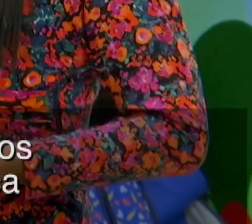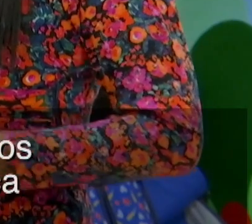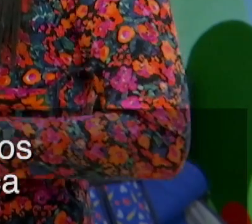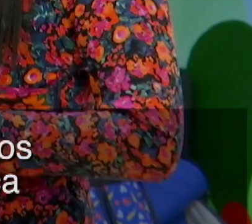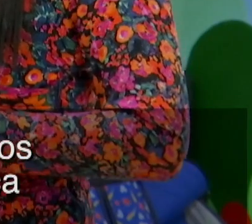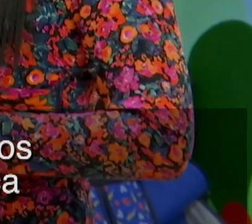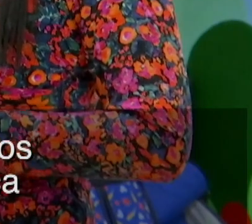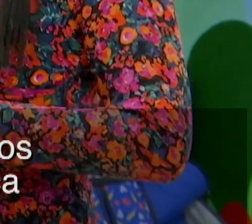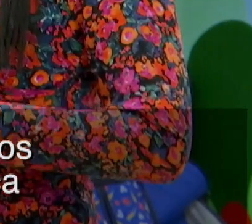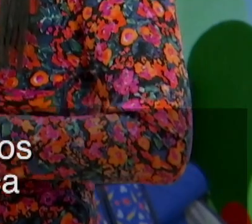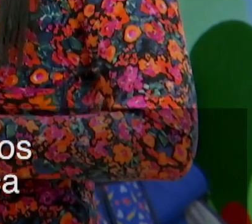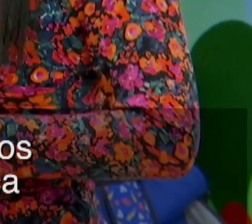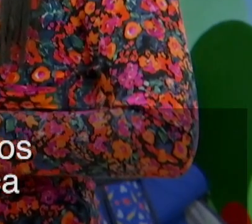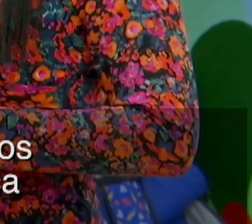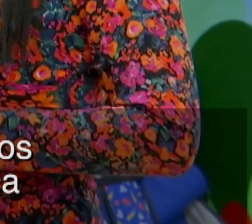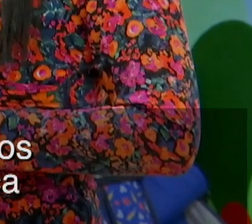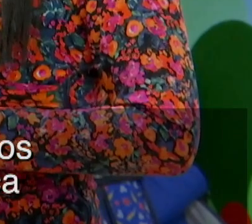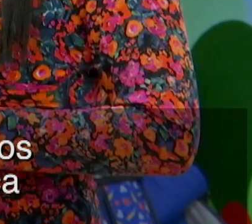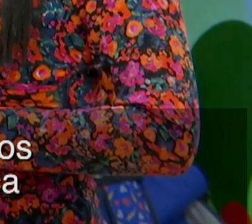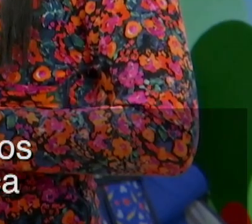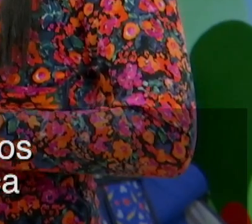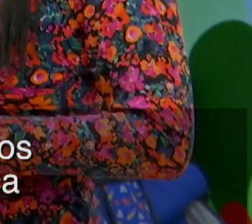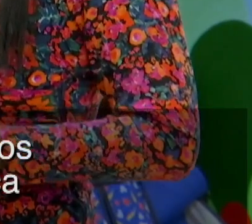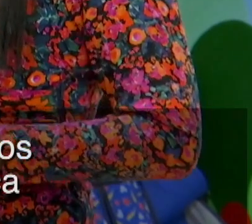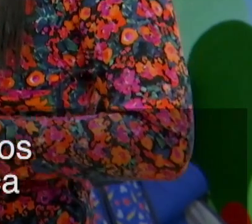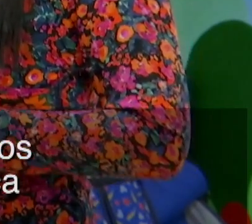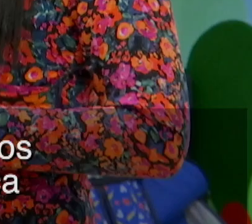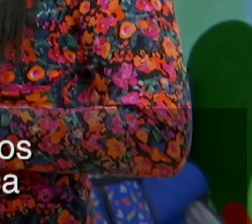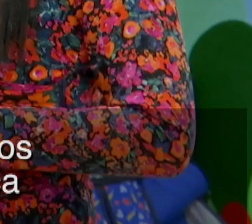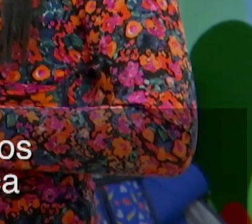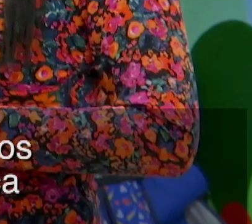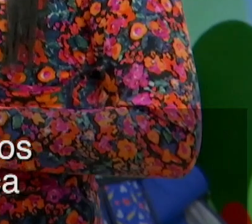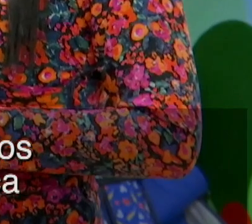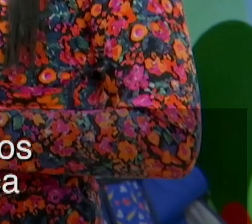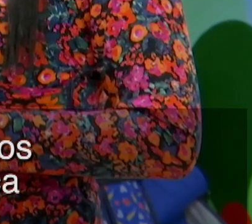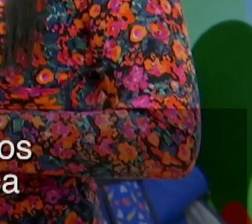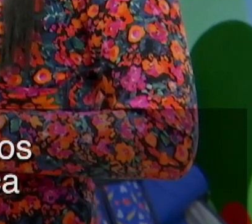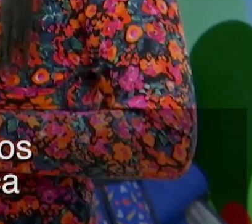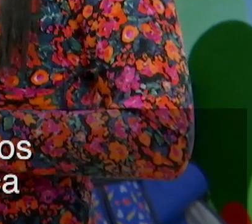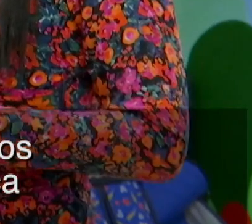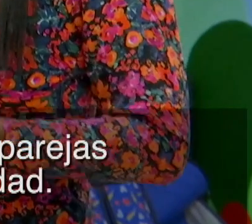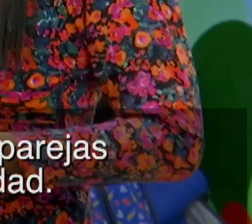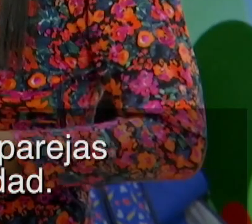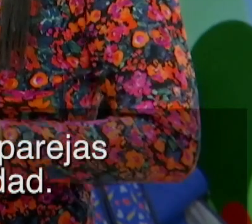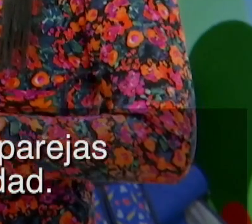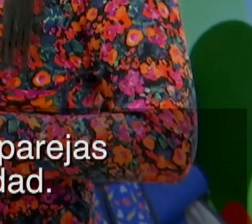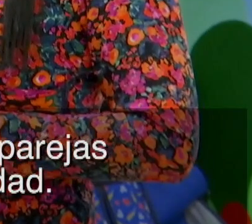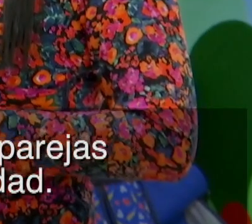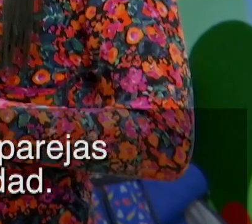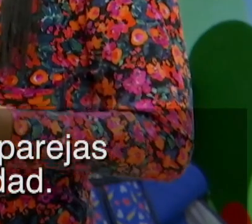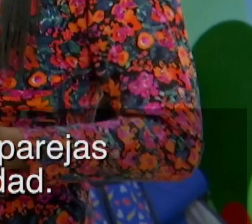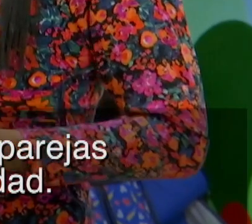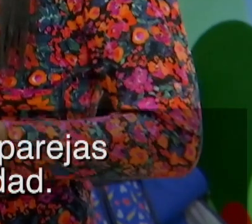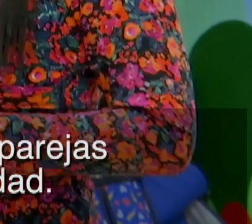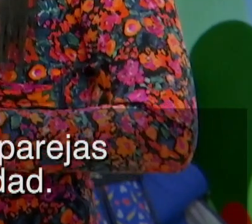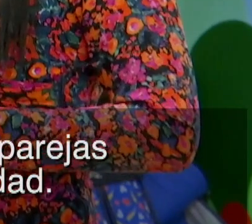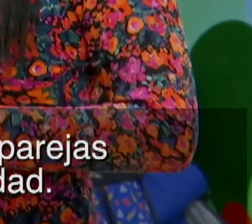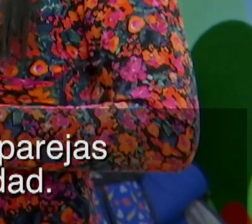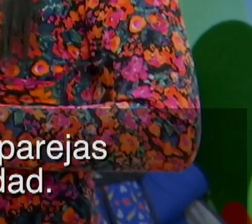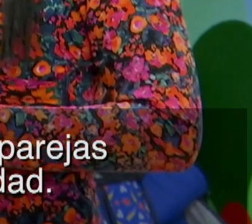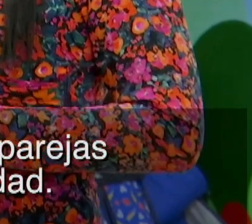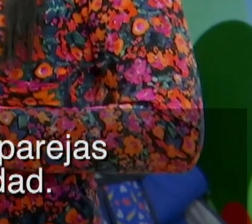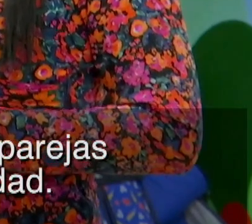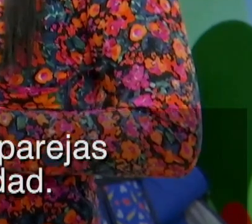el alcoholismo según registros estadísticos la mayoría de los casos de violencia física se dan en mujeres que son